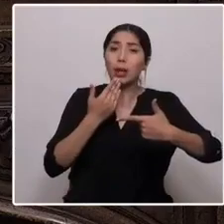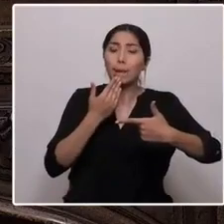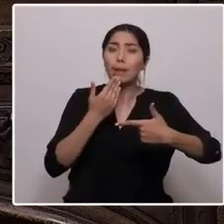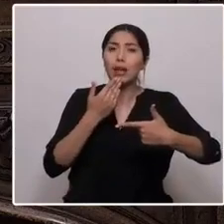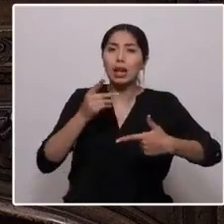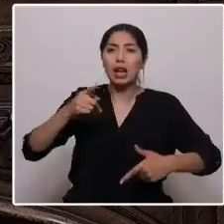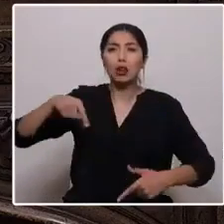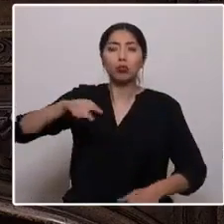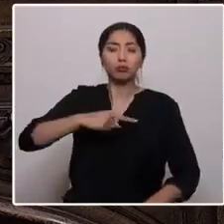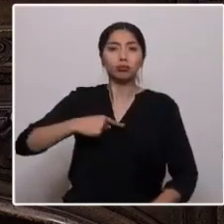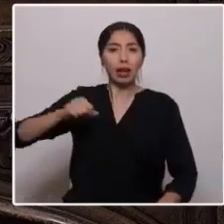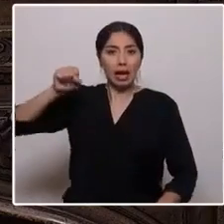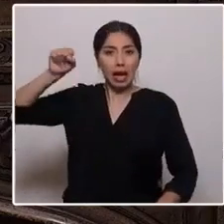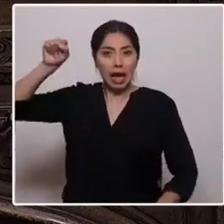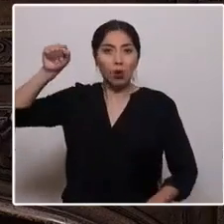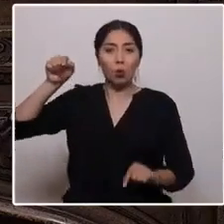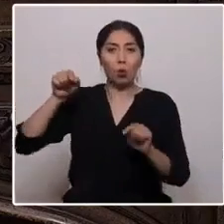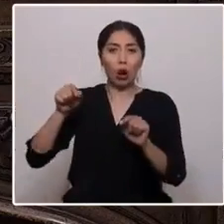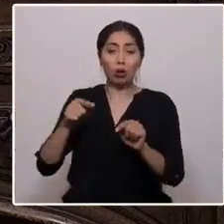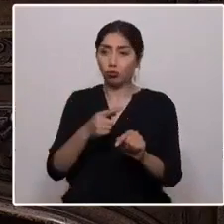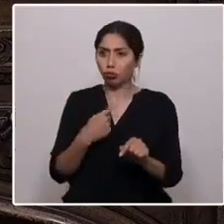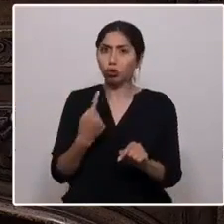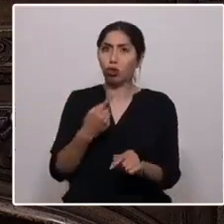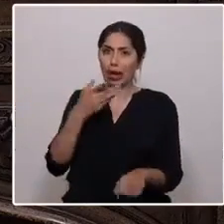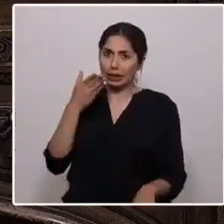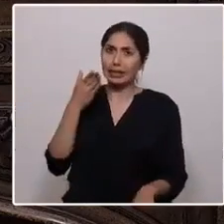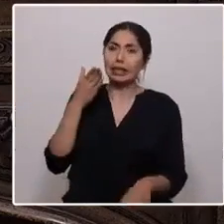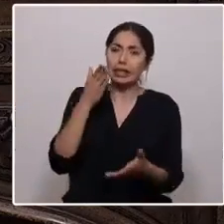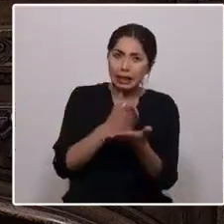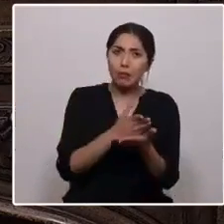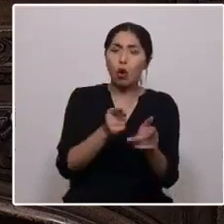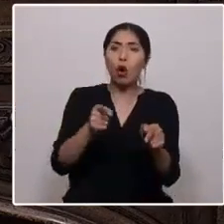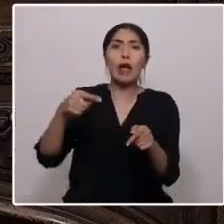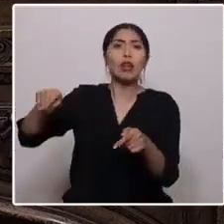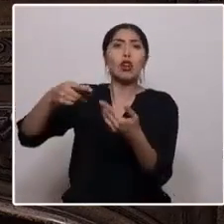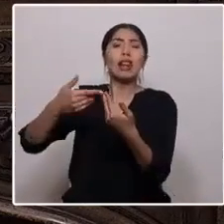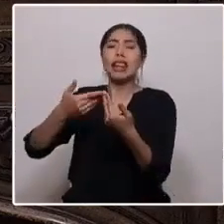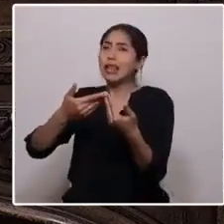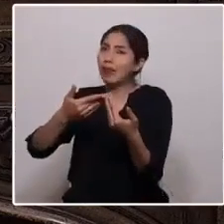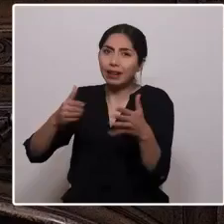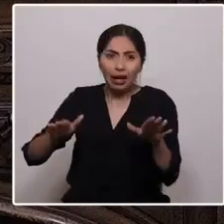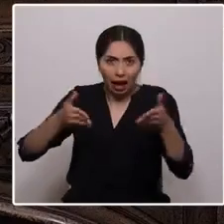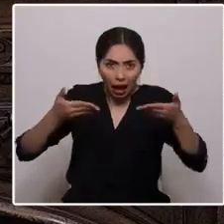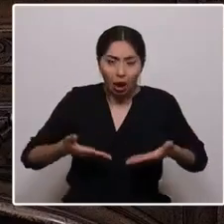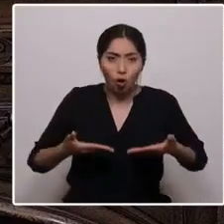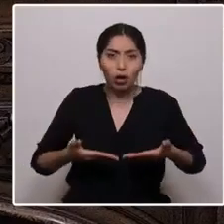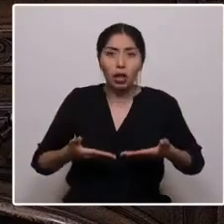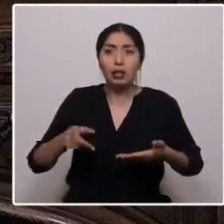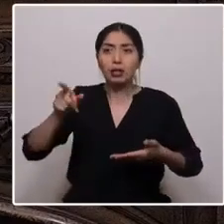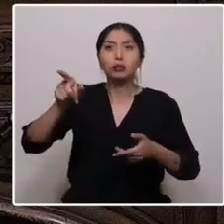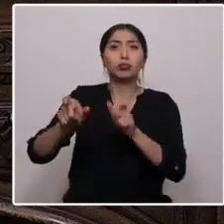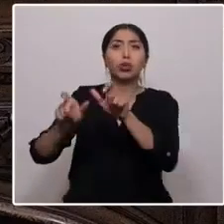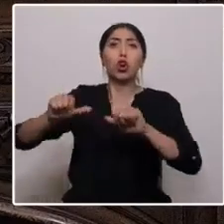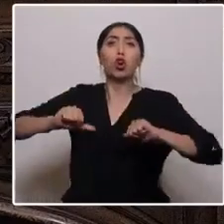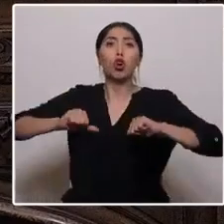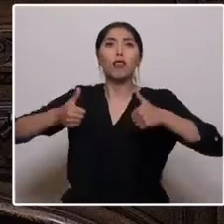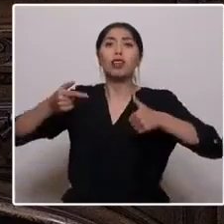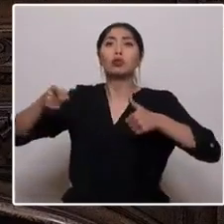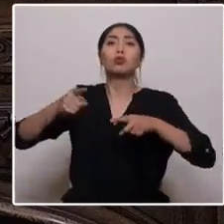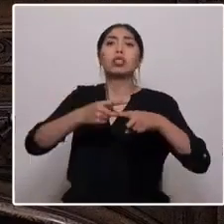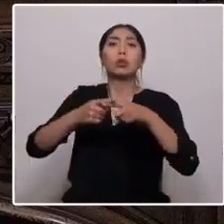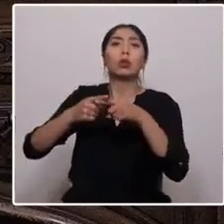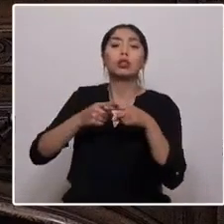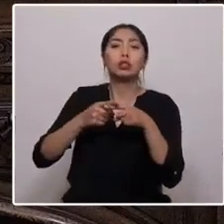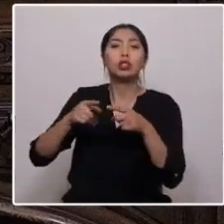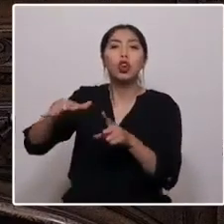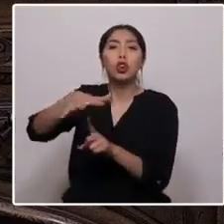donde como pueblo exigimos la libertad inmediata y sin condiciones de estos jóvenes que por su condición social nos fueron enviados a clases